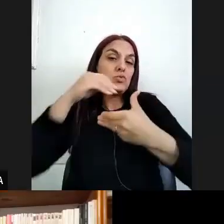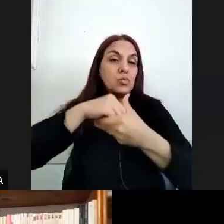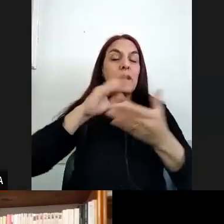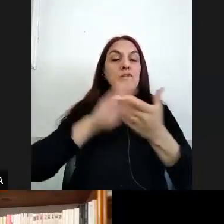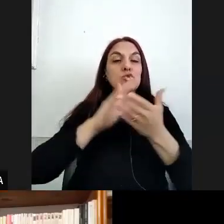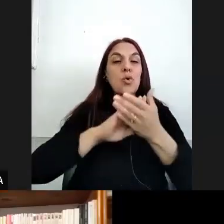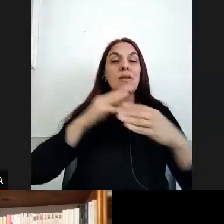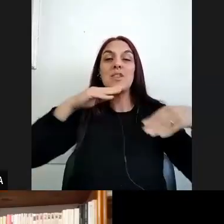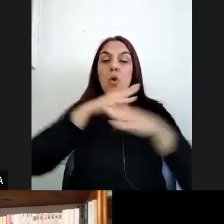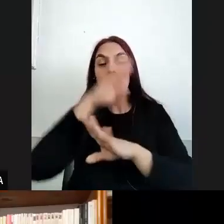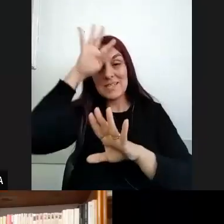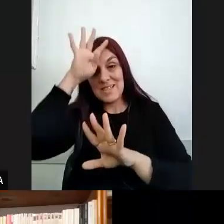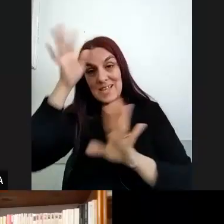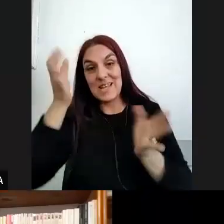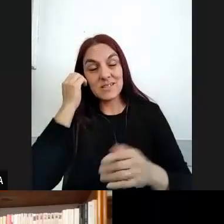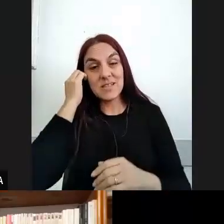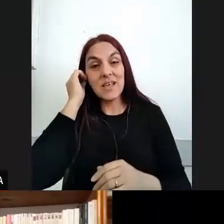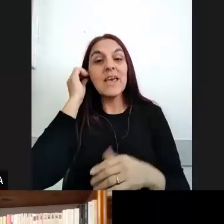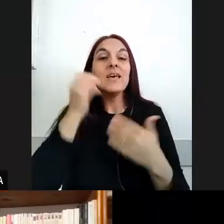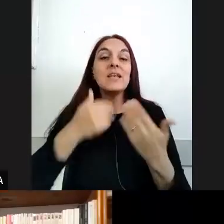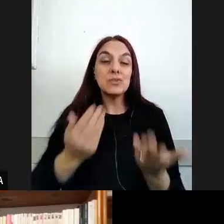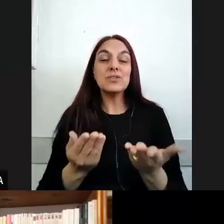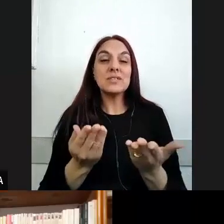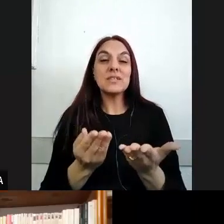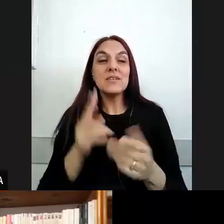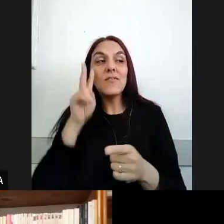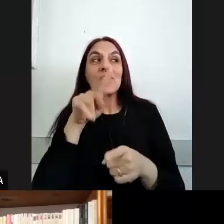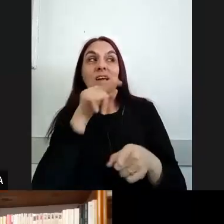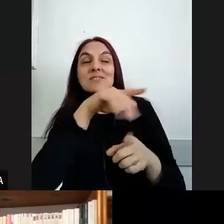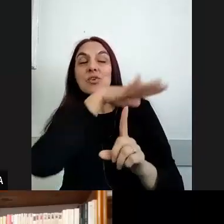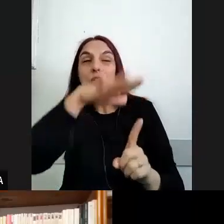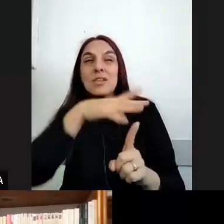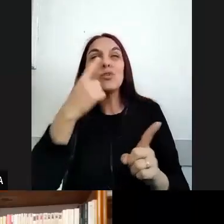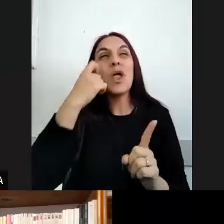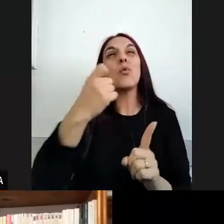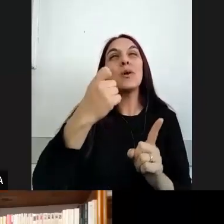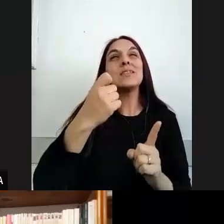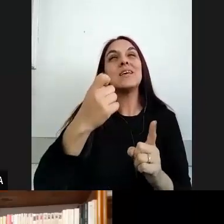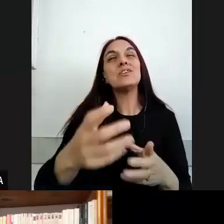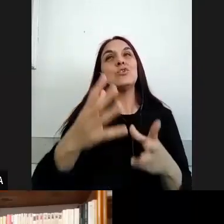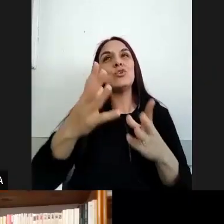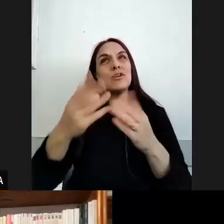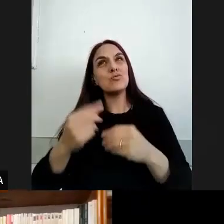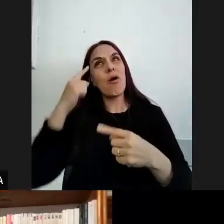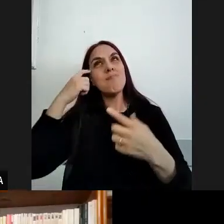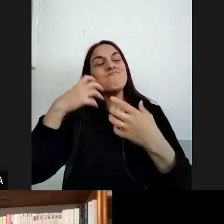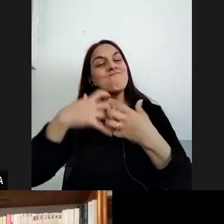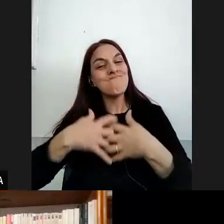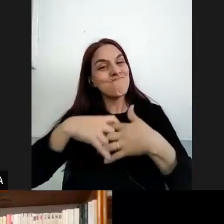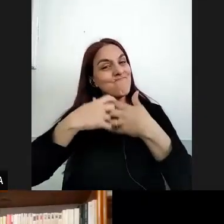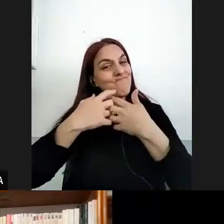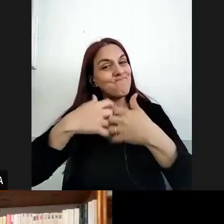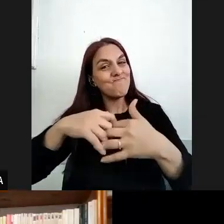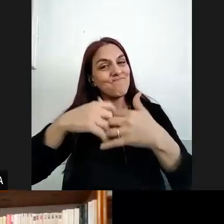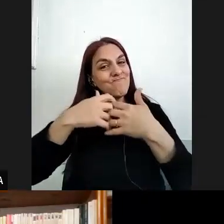indígenas y me parece que esto digamos analizar esos contextos también nos permite revisar ¿no? este los